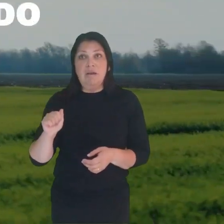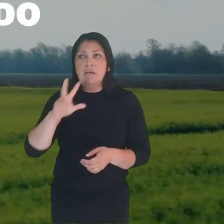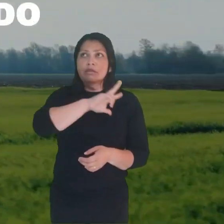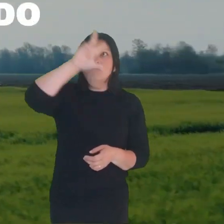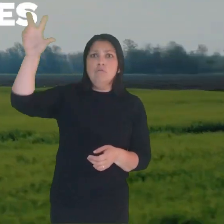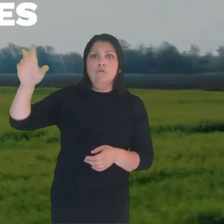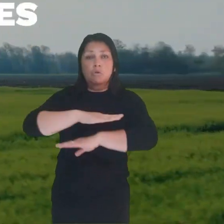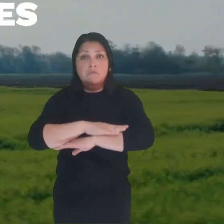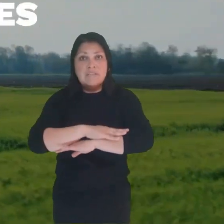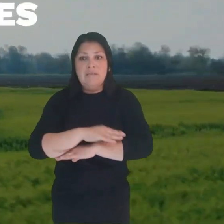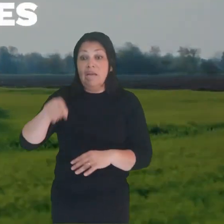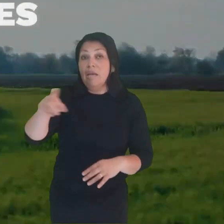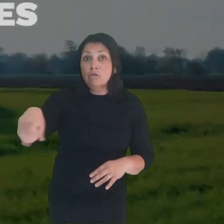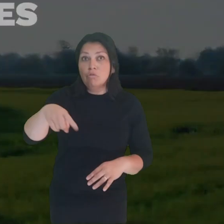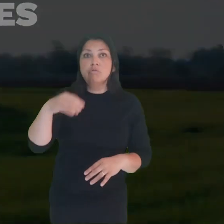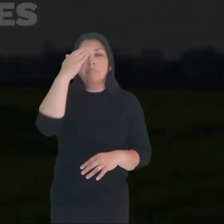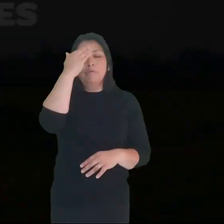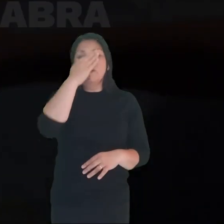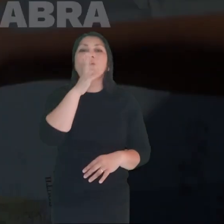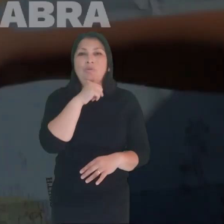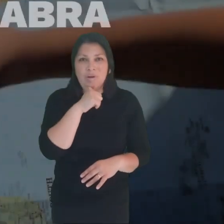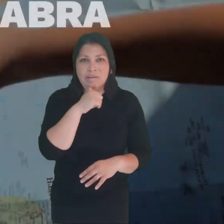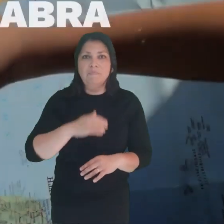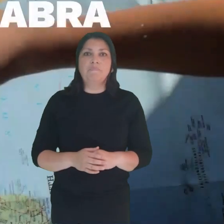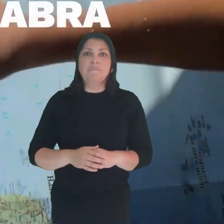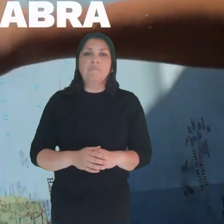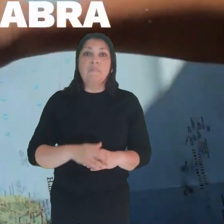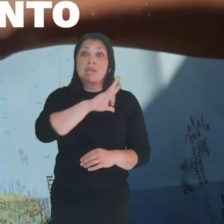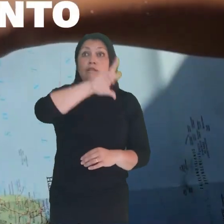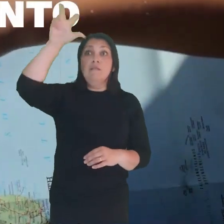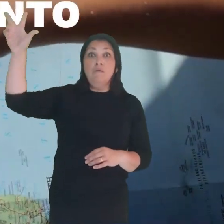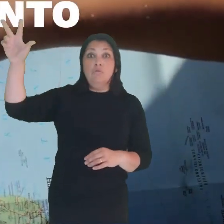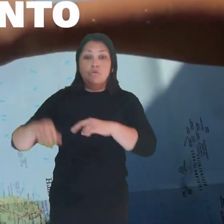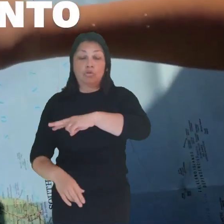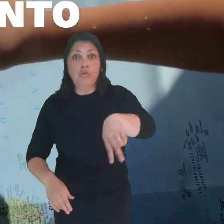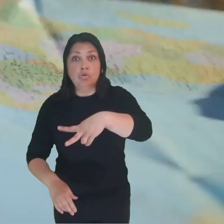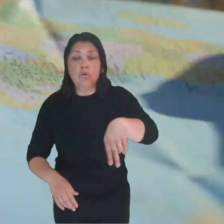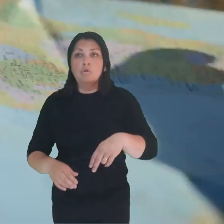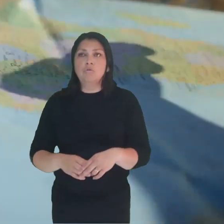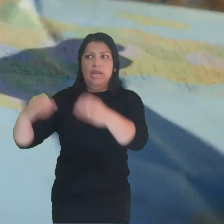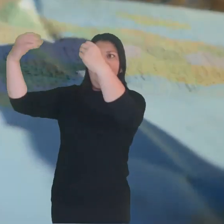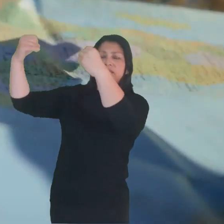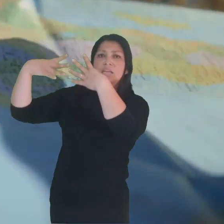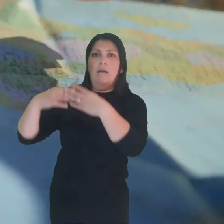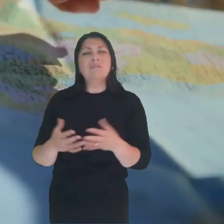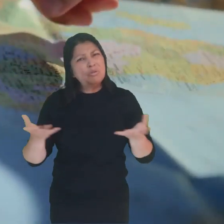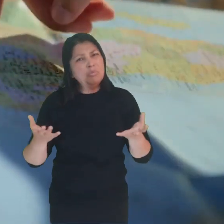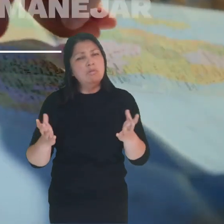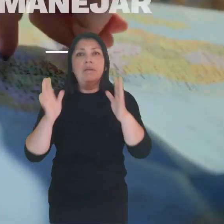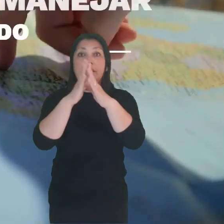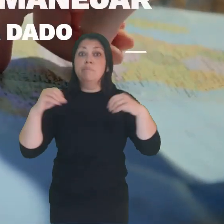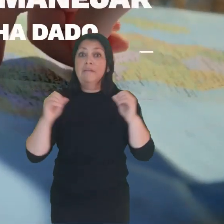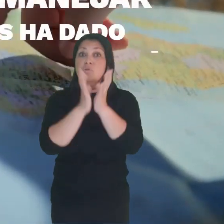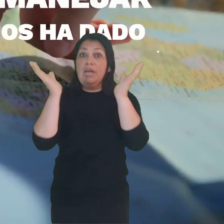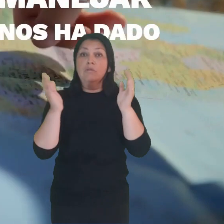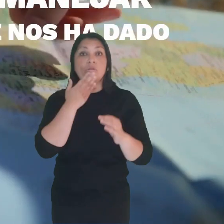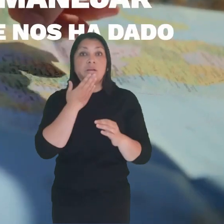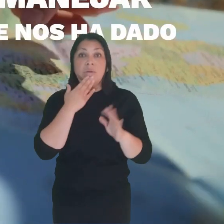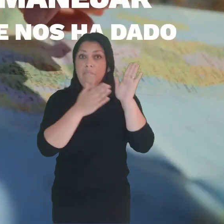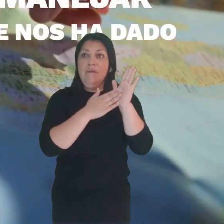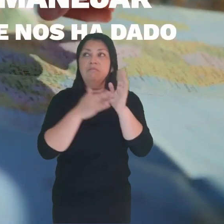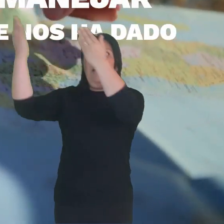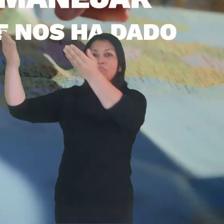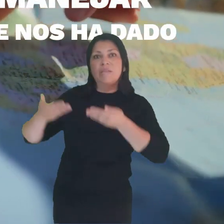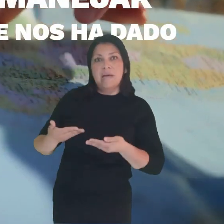se habrían librado de preocupaciones. A través de su palabra y del Espíritu Santo, el proveedor divino nos instruye sobre cómo